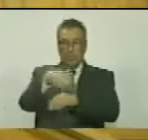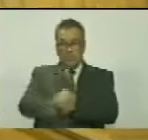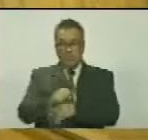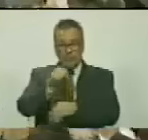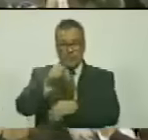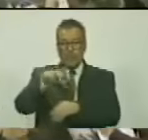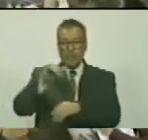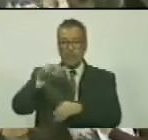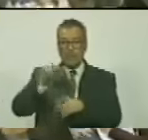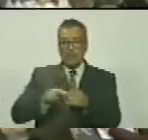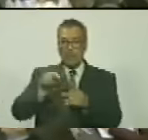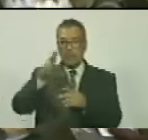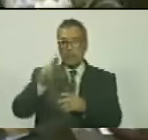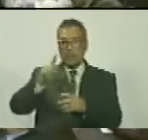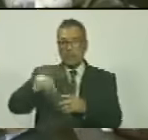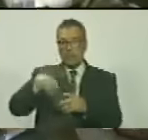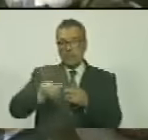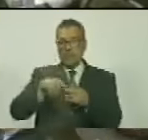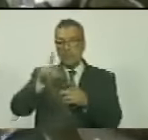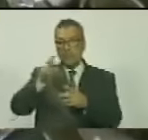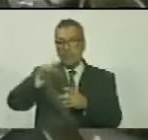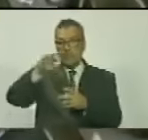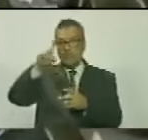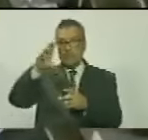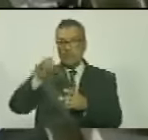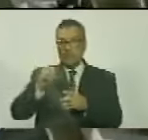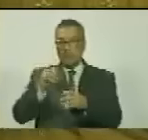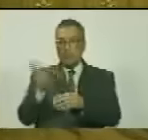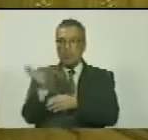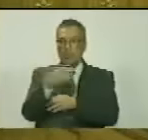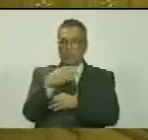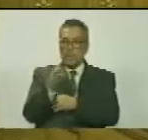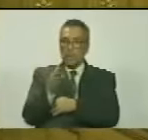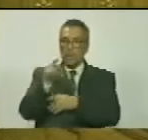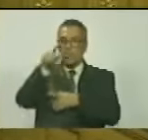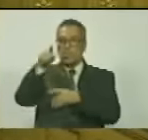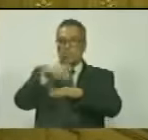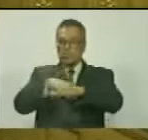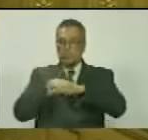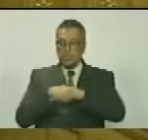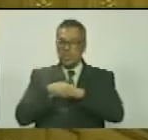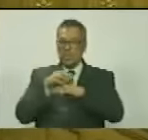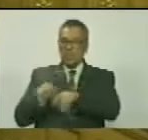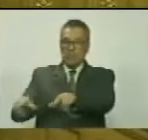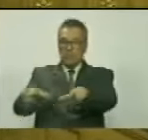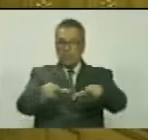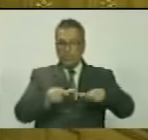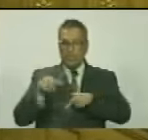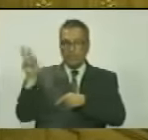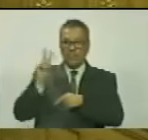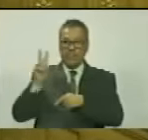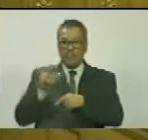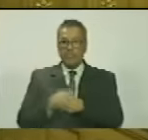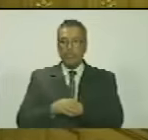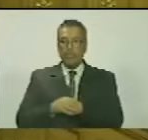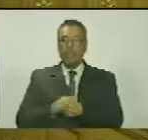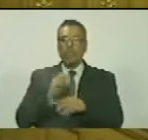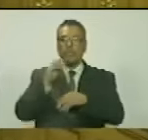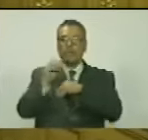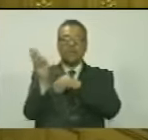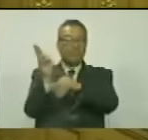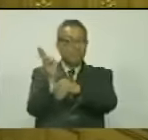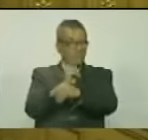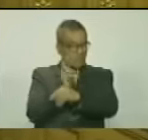el Callao Upata Tumeremo y el Dorado izando la bandera inglesa en territorio venezolano donde